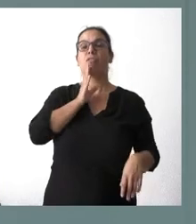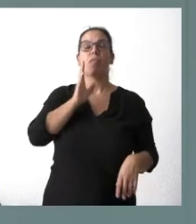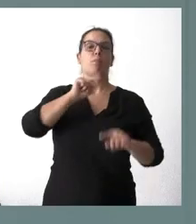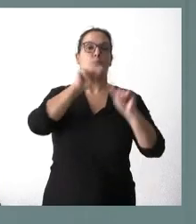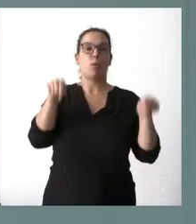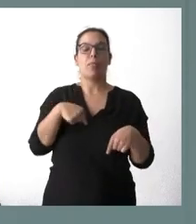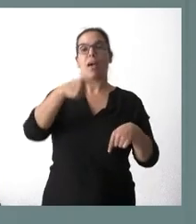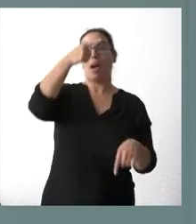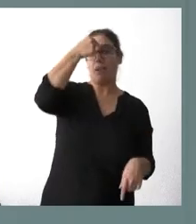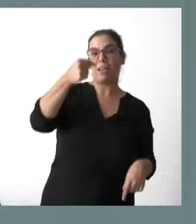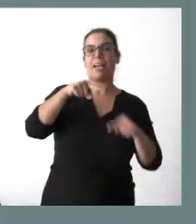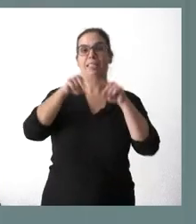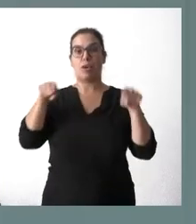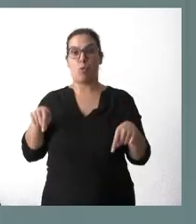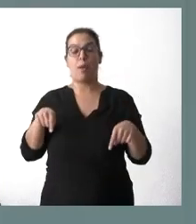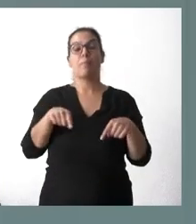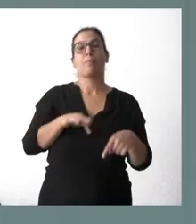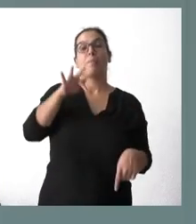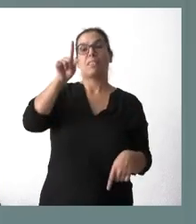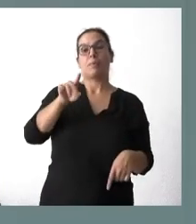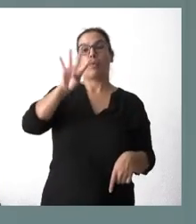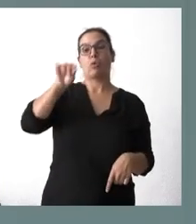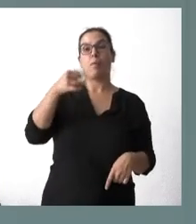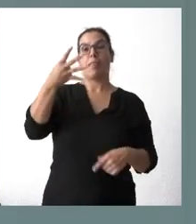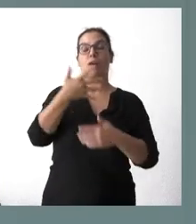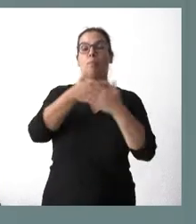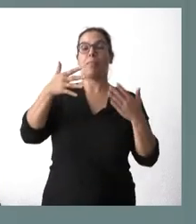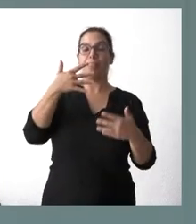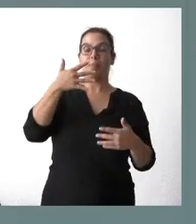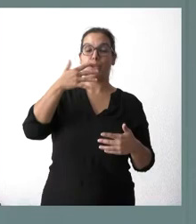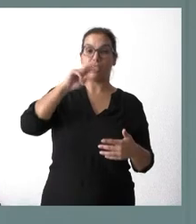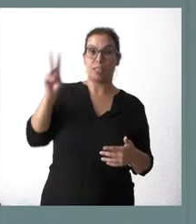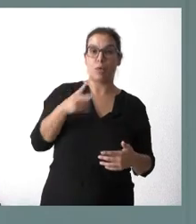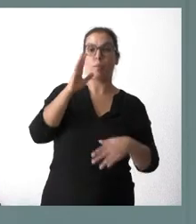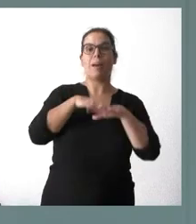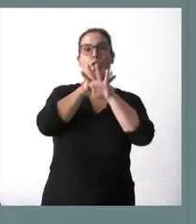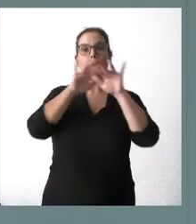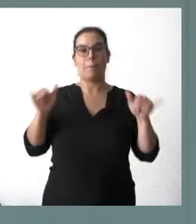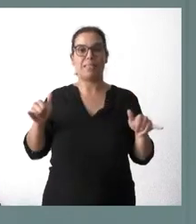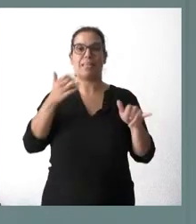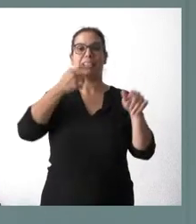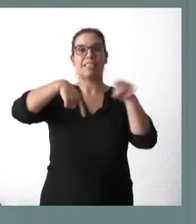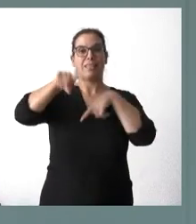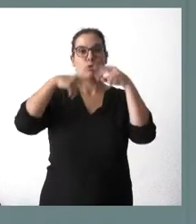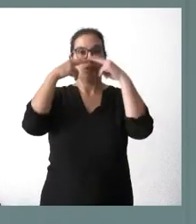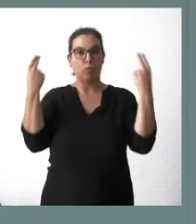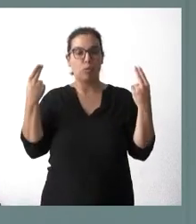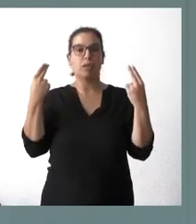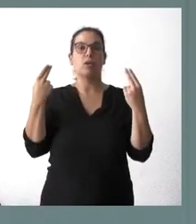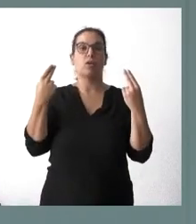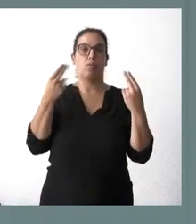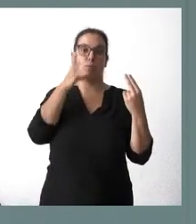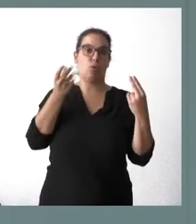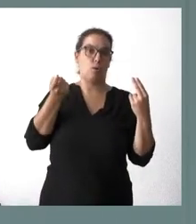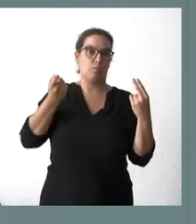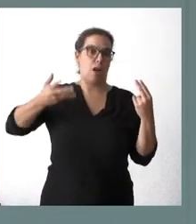y de Segovia, y 4,5 millones de euros para los concesiones de transporte público para compensar el déficit incrementado que vienen incurriendo en este